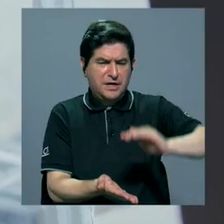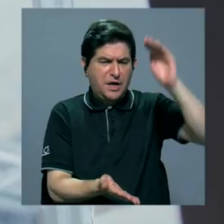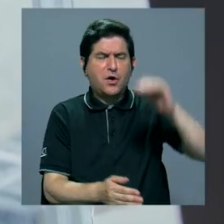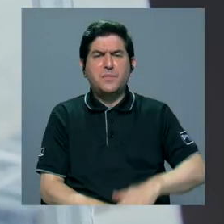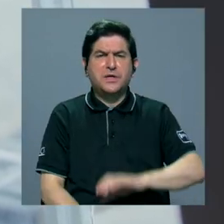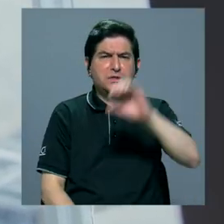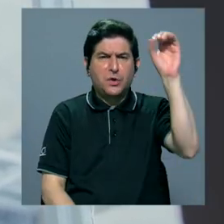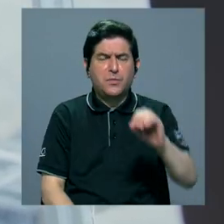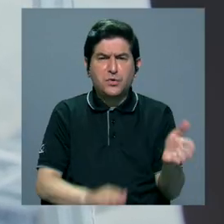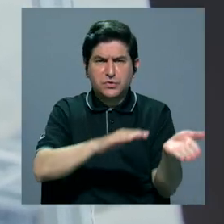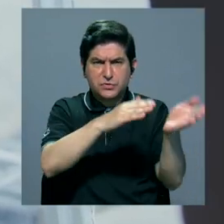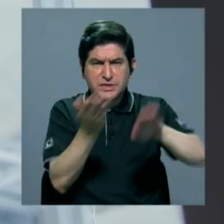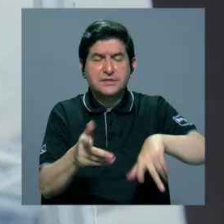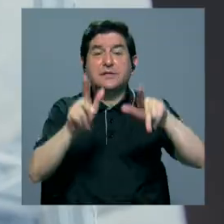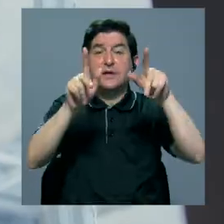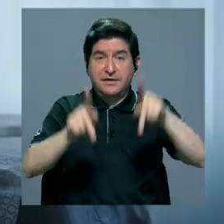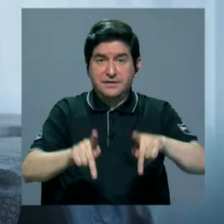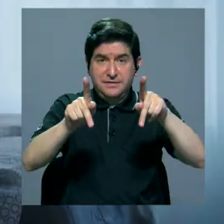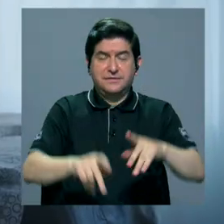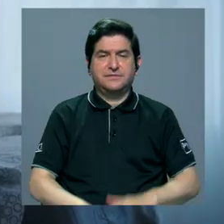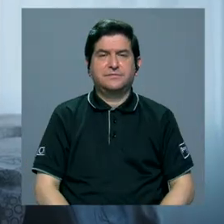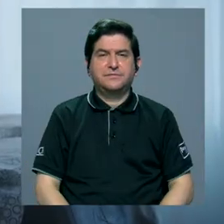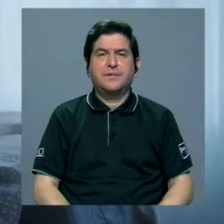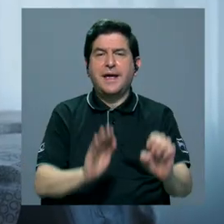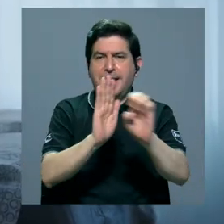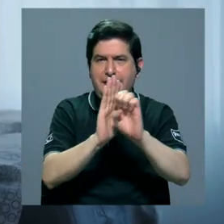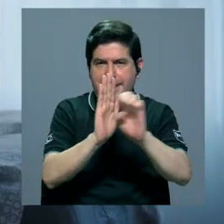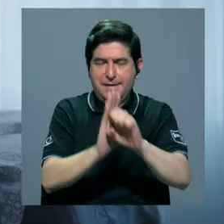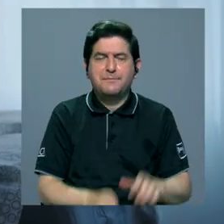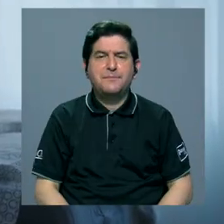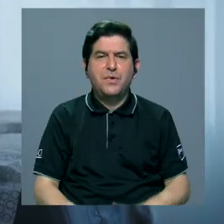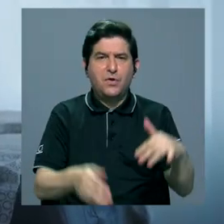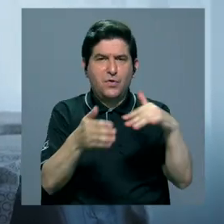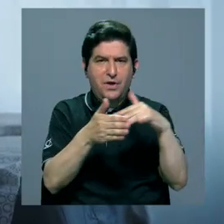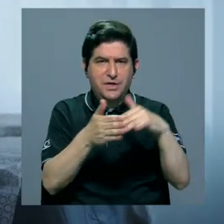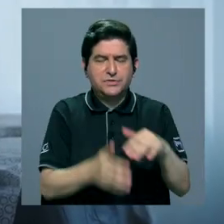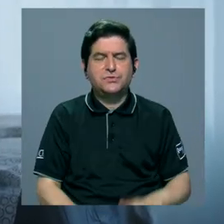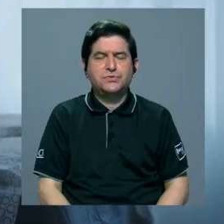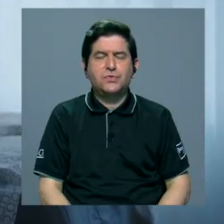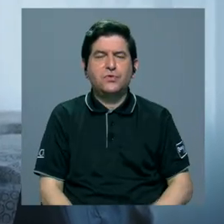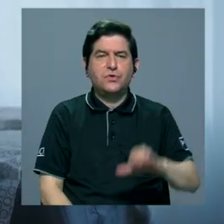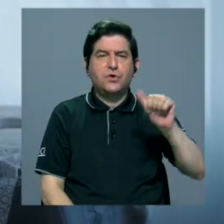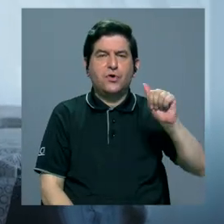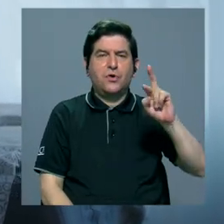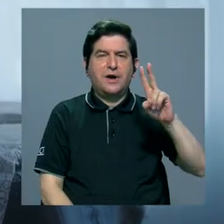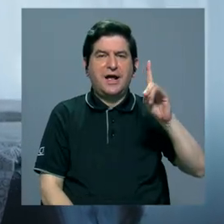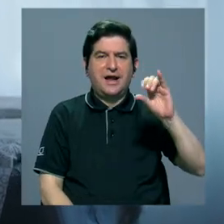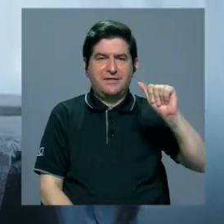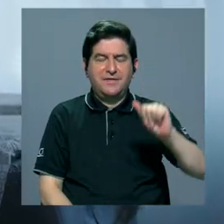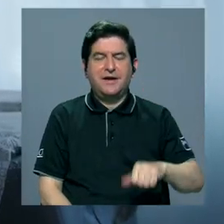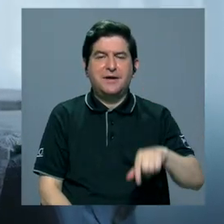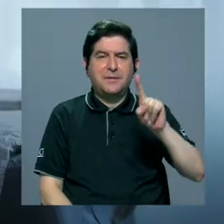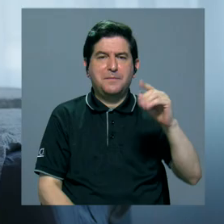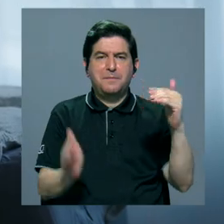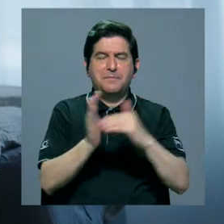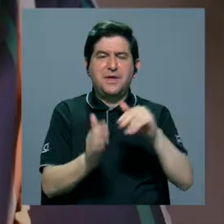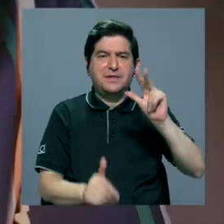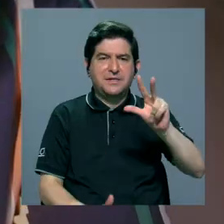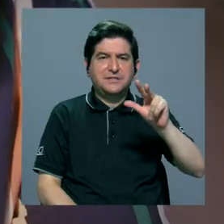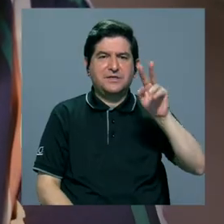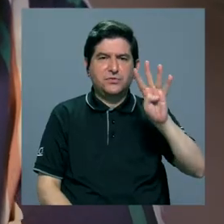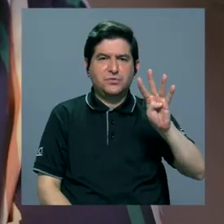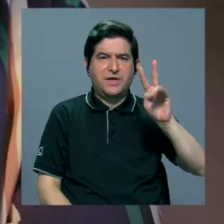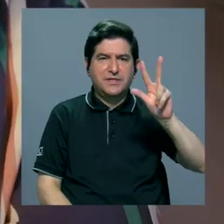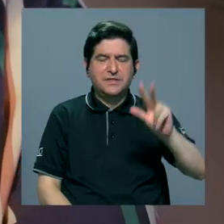la tasa de mortalidad en estas personas. Por ejemplo, el estudio CARDIA encontró que en 3.343